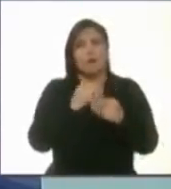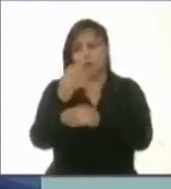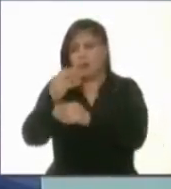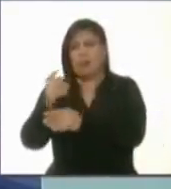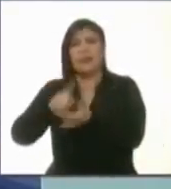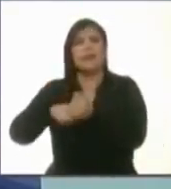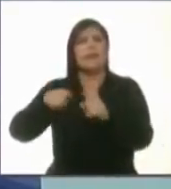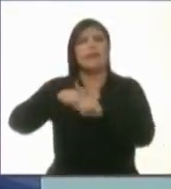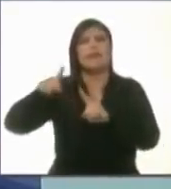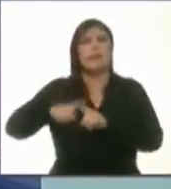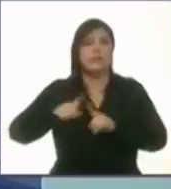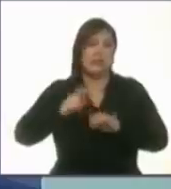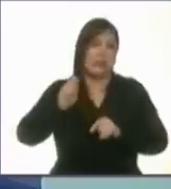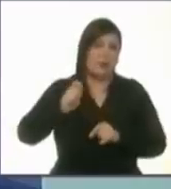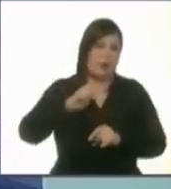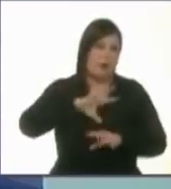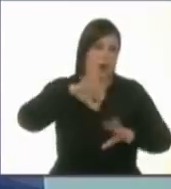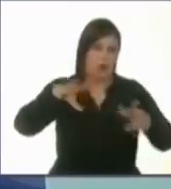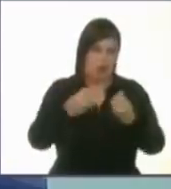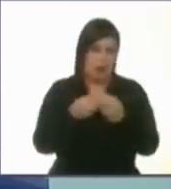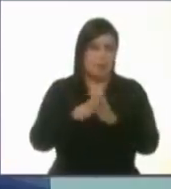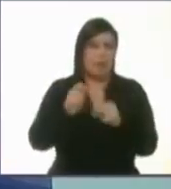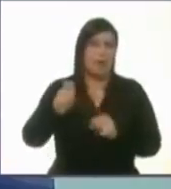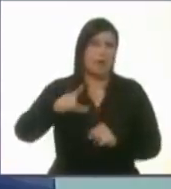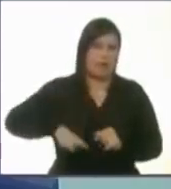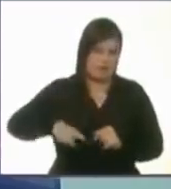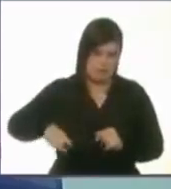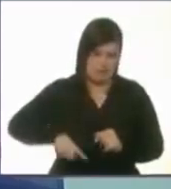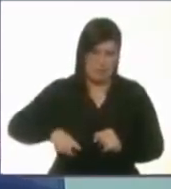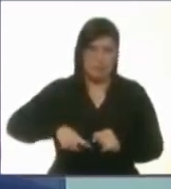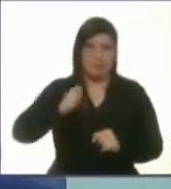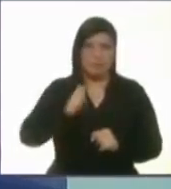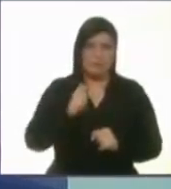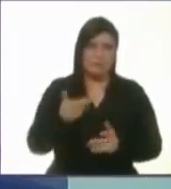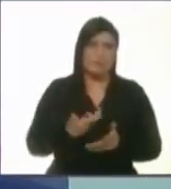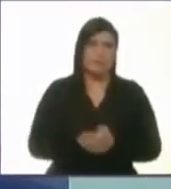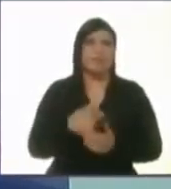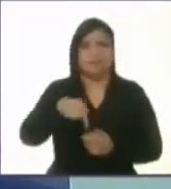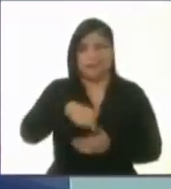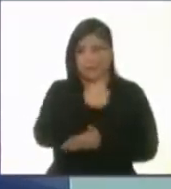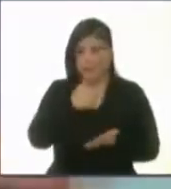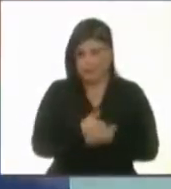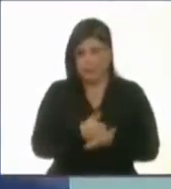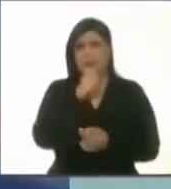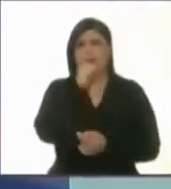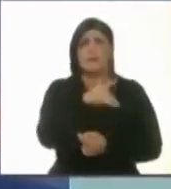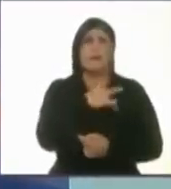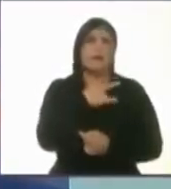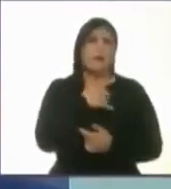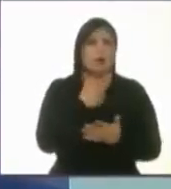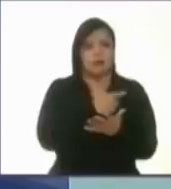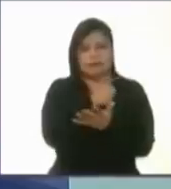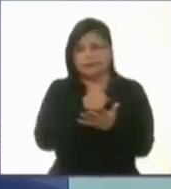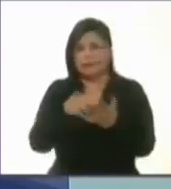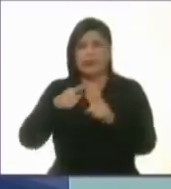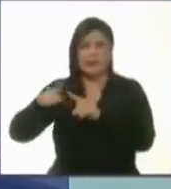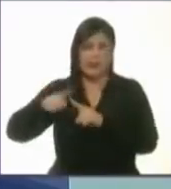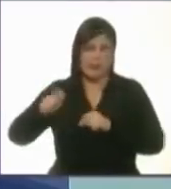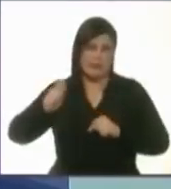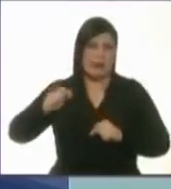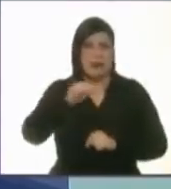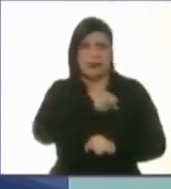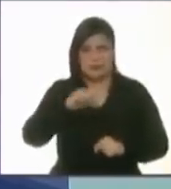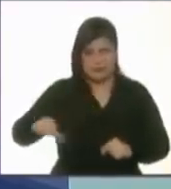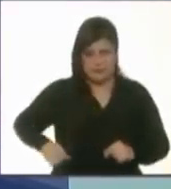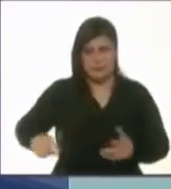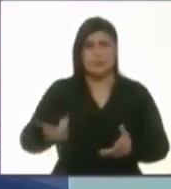es el mundo digital frente a su gobierno, su gobierno en la ciudad y frente a las diferentes alcaldías. Pero